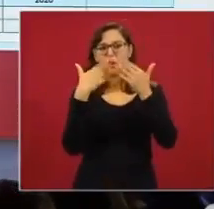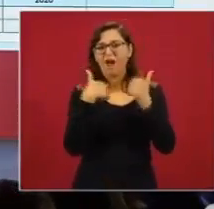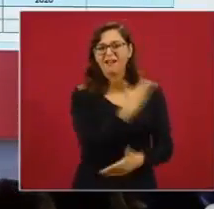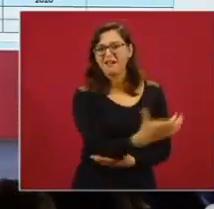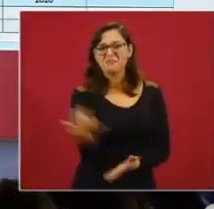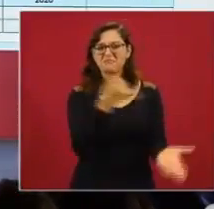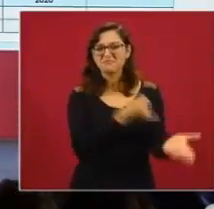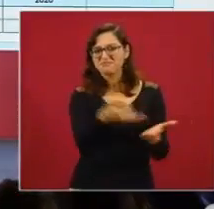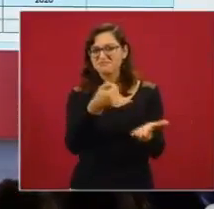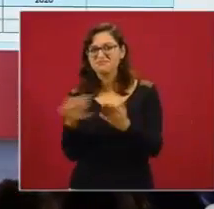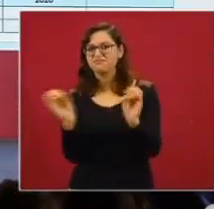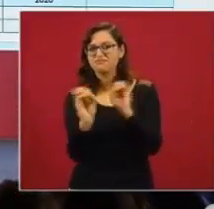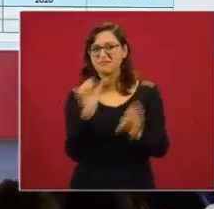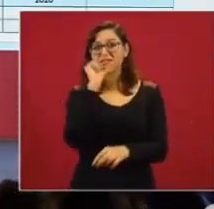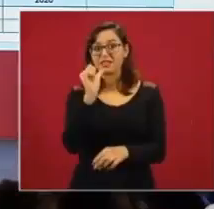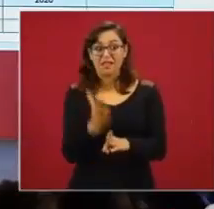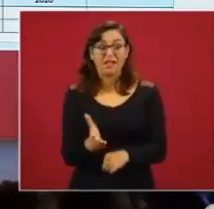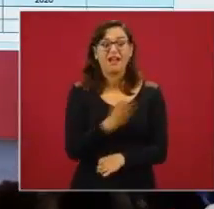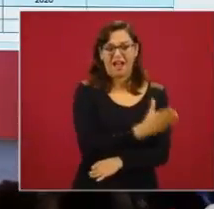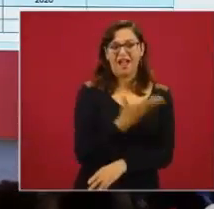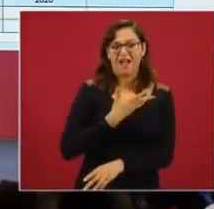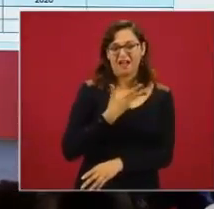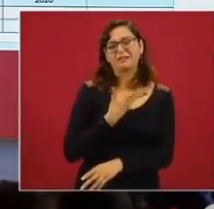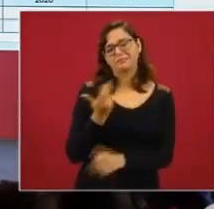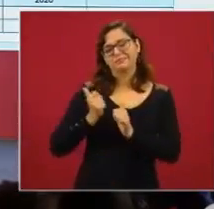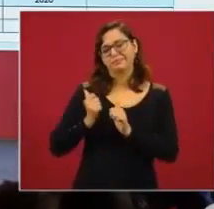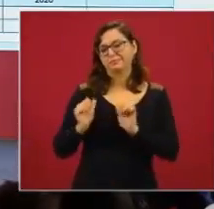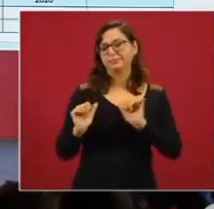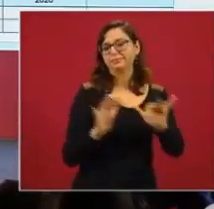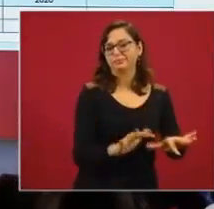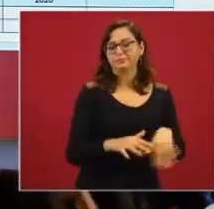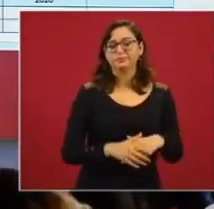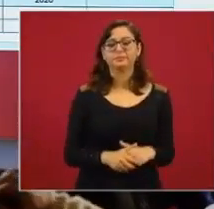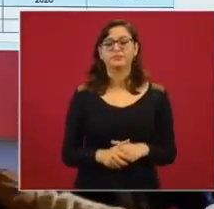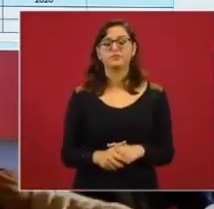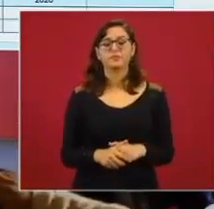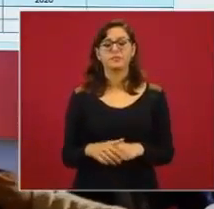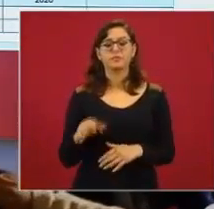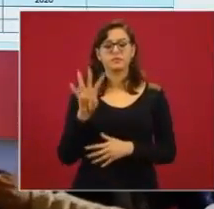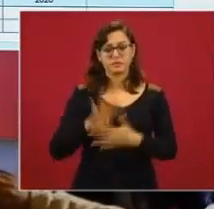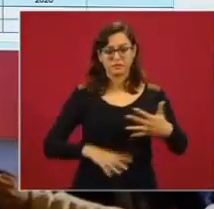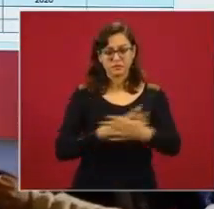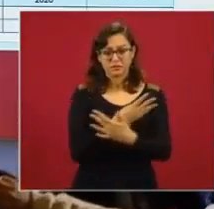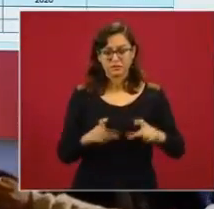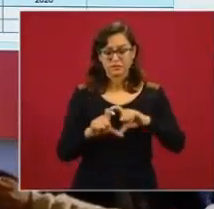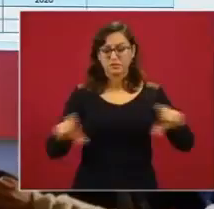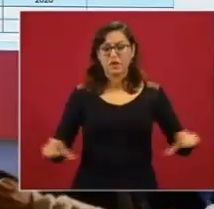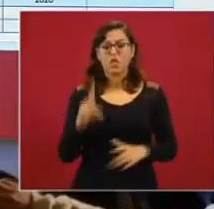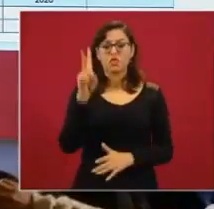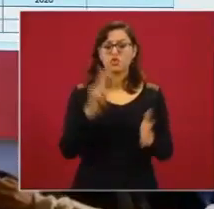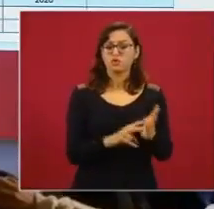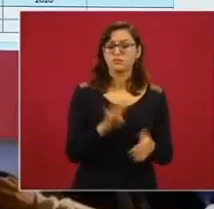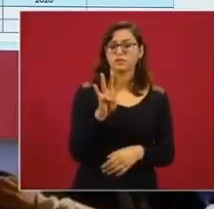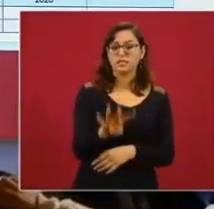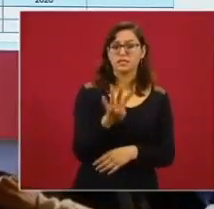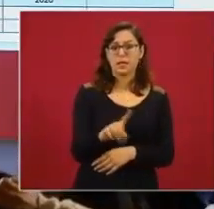terreno de estos enervantes. Y aquí tenemos los resultados. En el dos mil diecinueve,